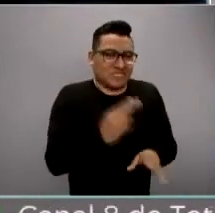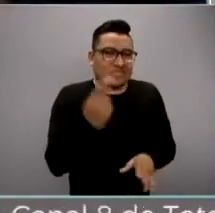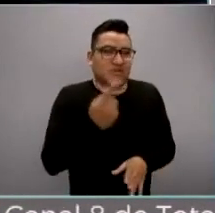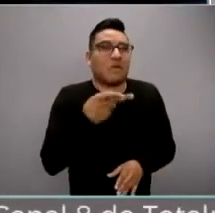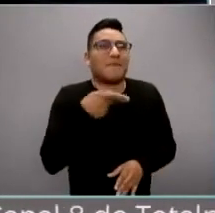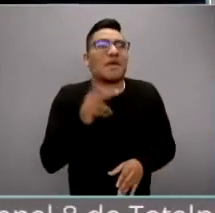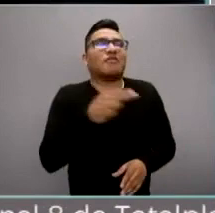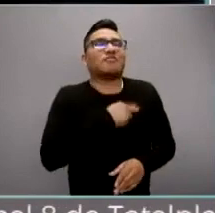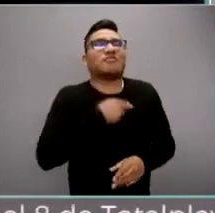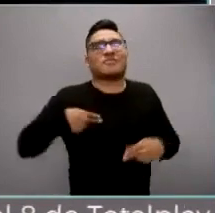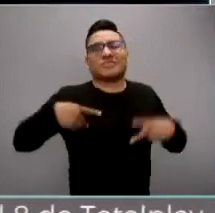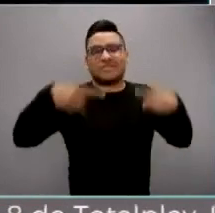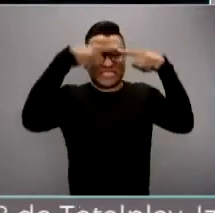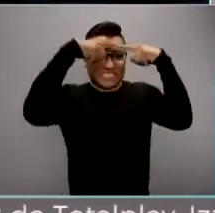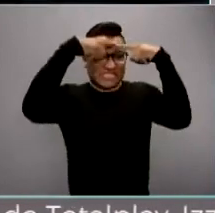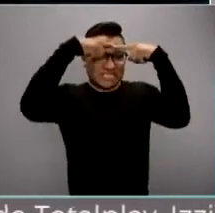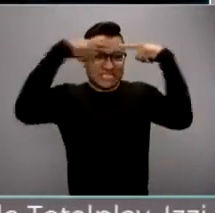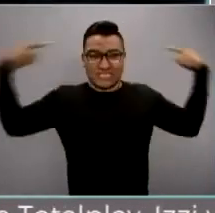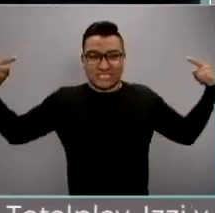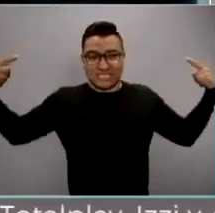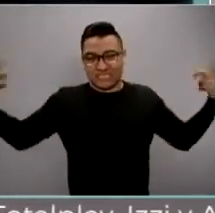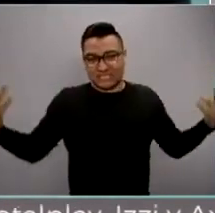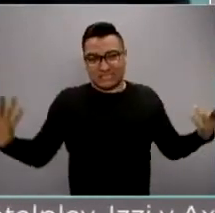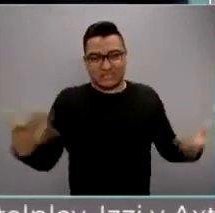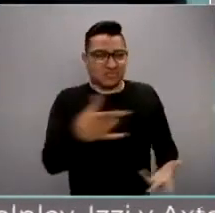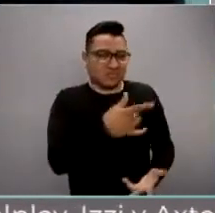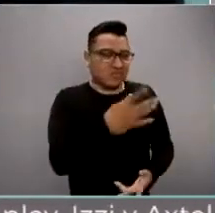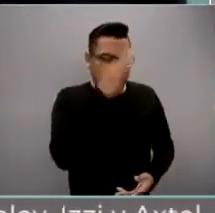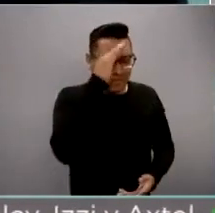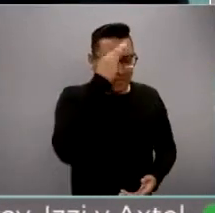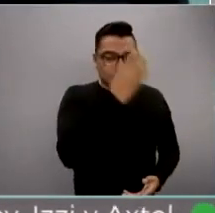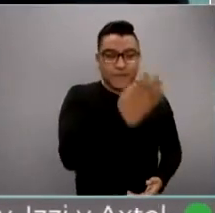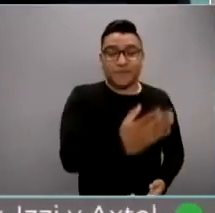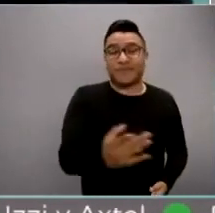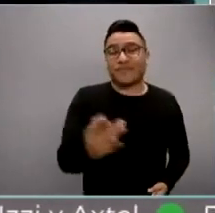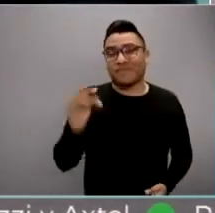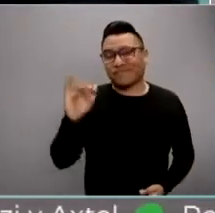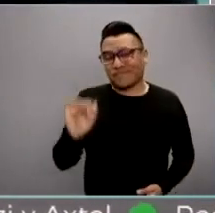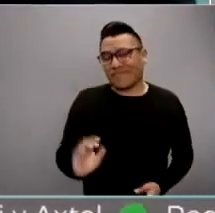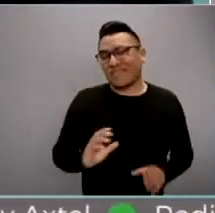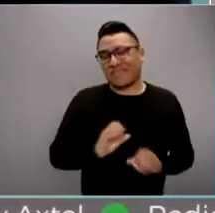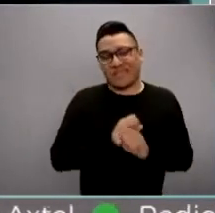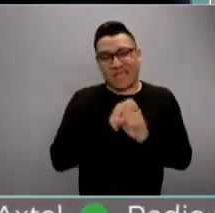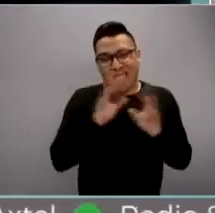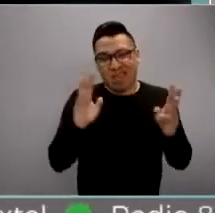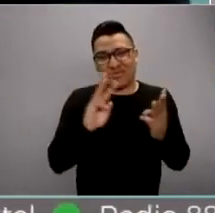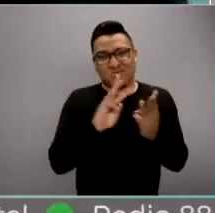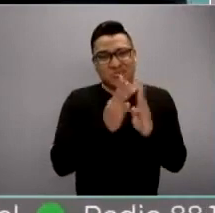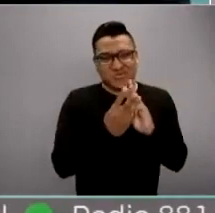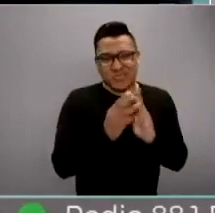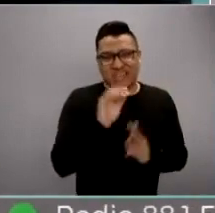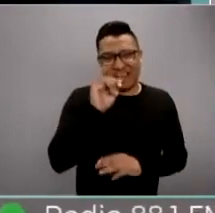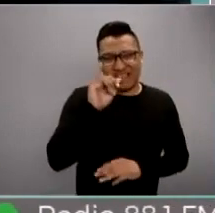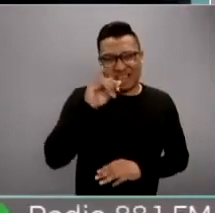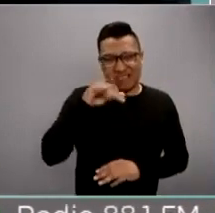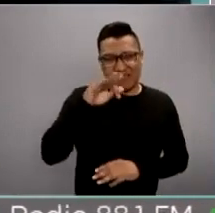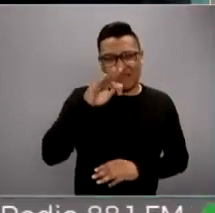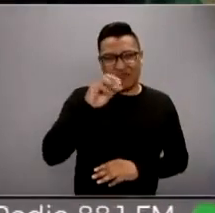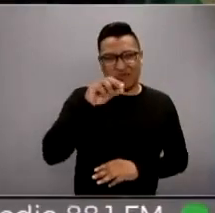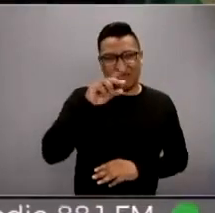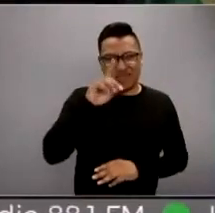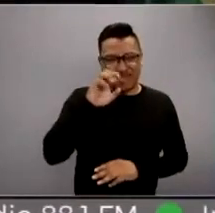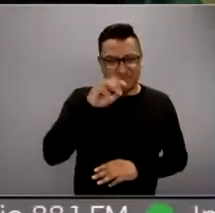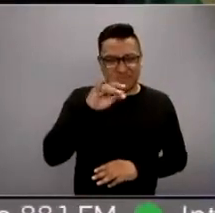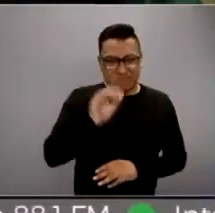de tanta información. Y además, para rematar en este desorden de mensajes y de la infodemia, los medios